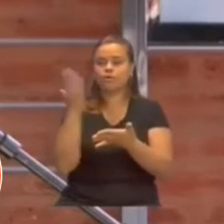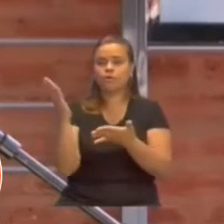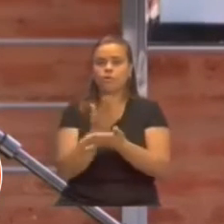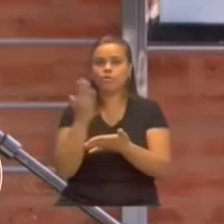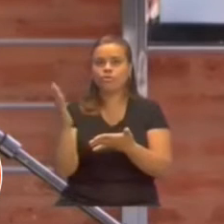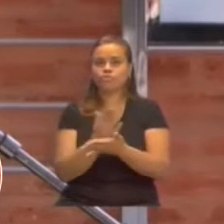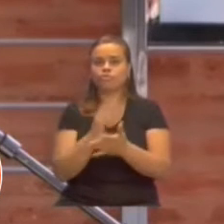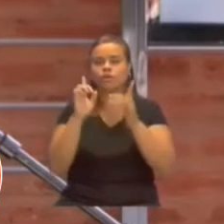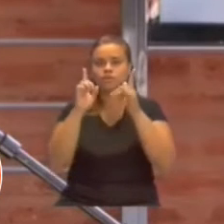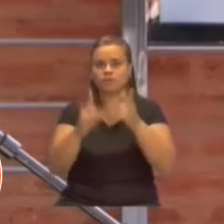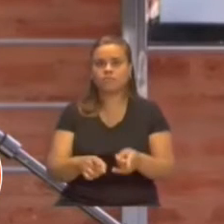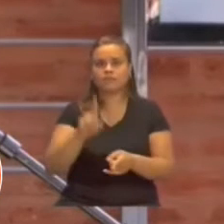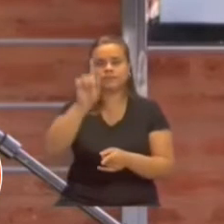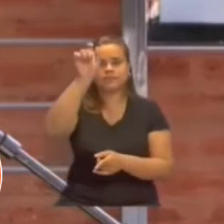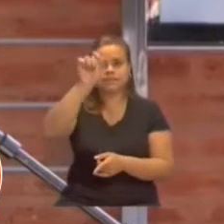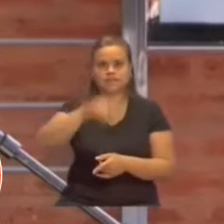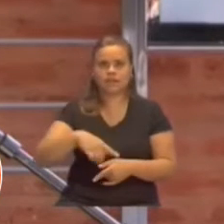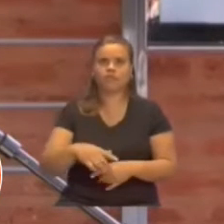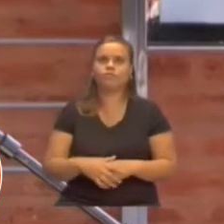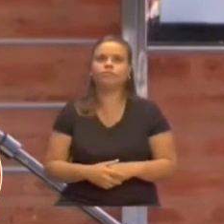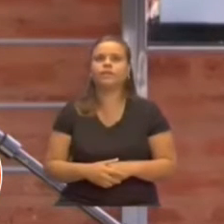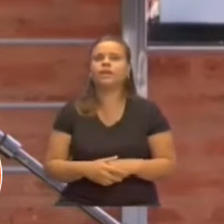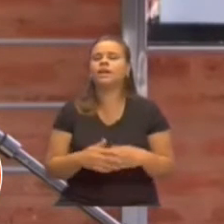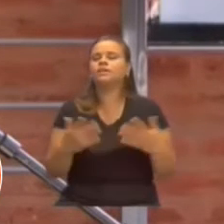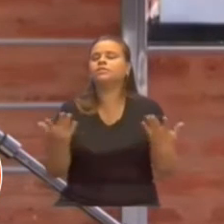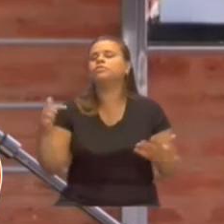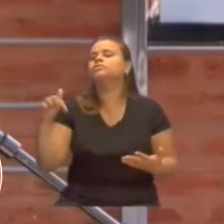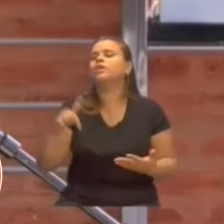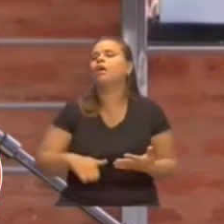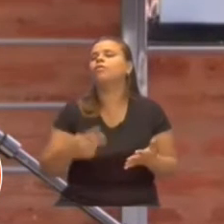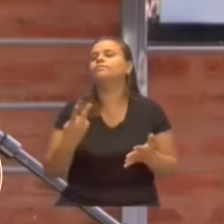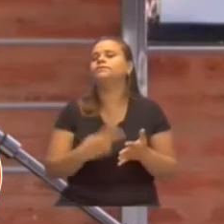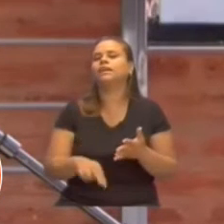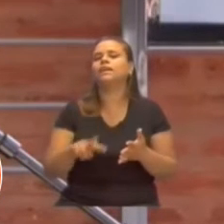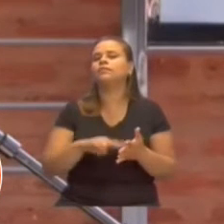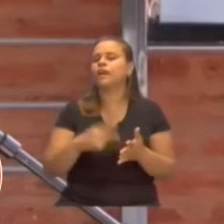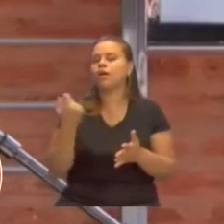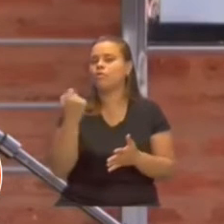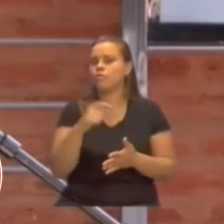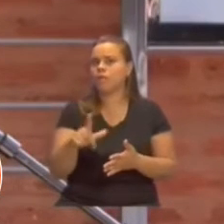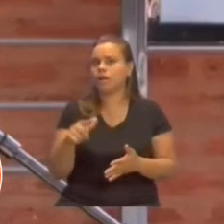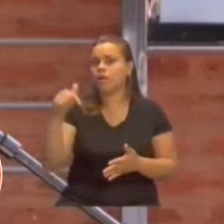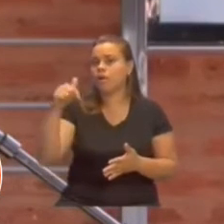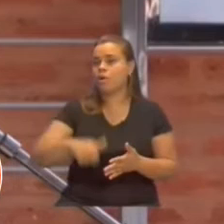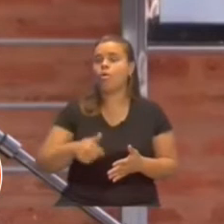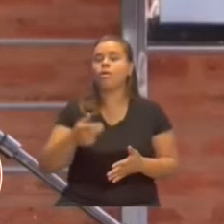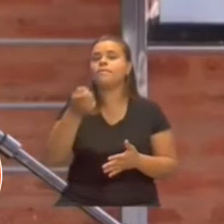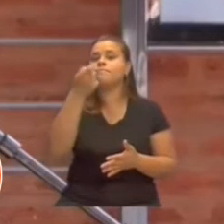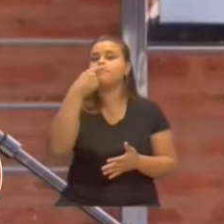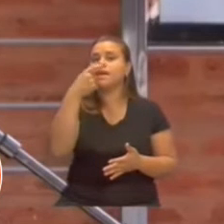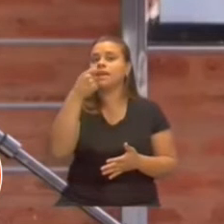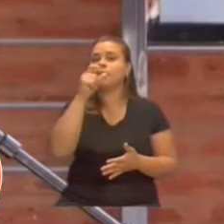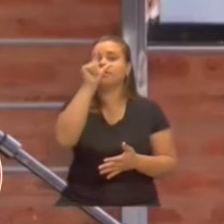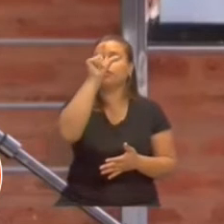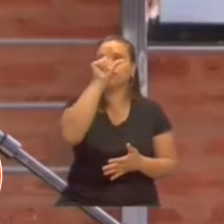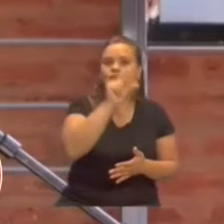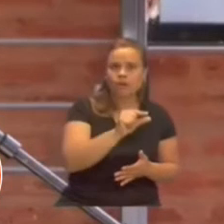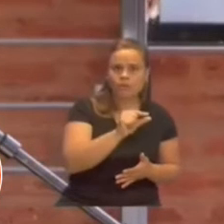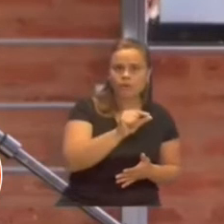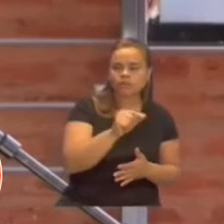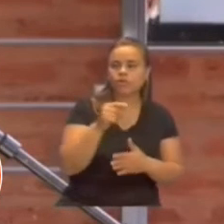insumos y medicamentos. ¿Qué implica eso? Primero, insumos y medicamentos más baratos. Segundo, más accesibles. Tercero,